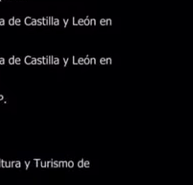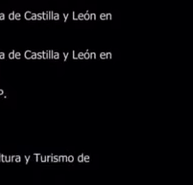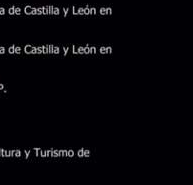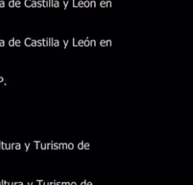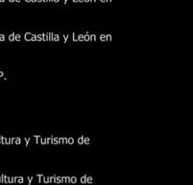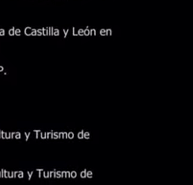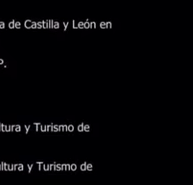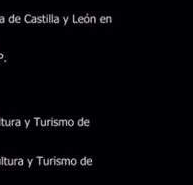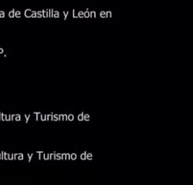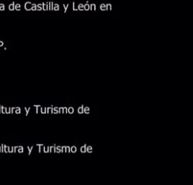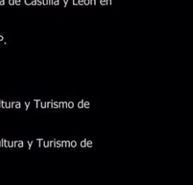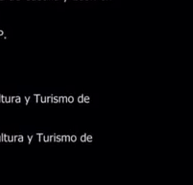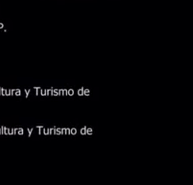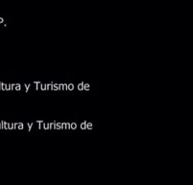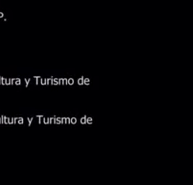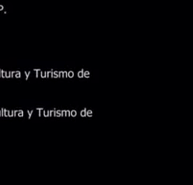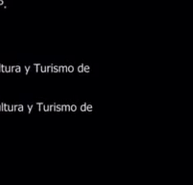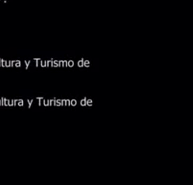La tarjea